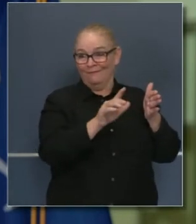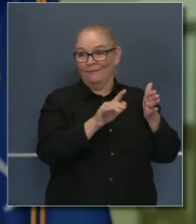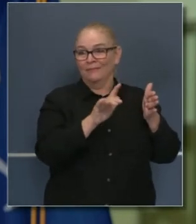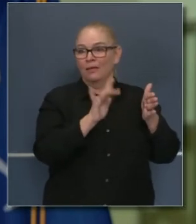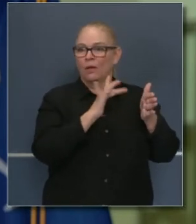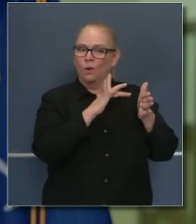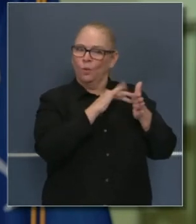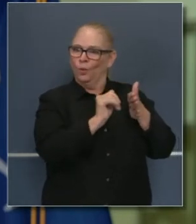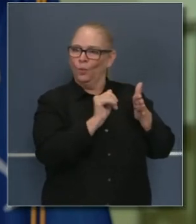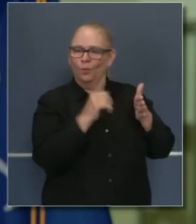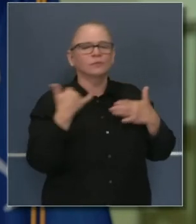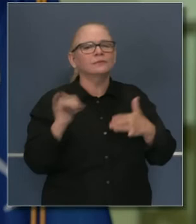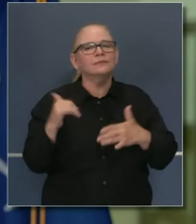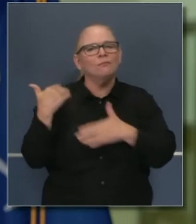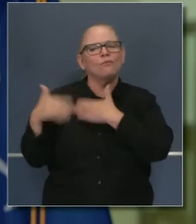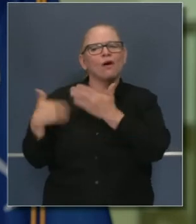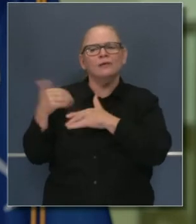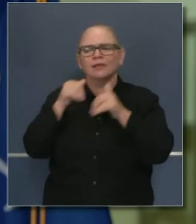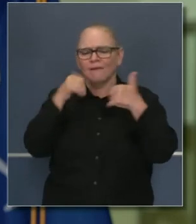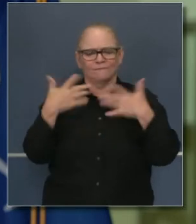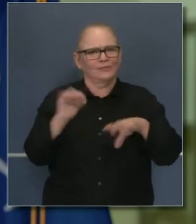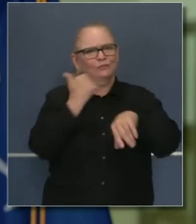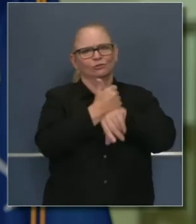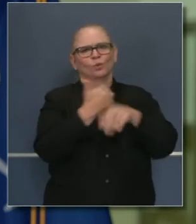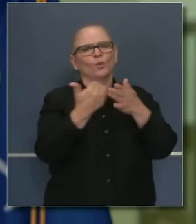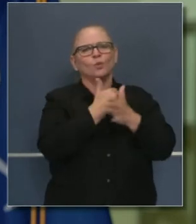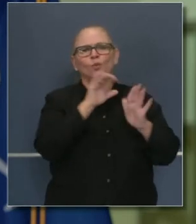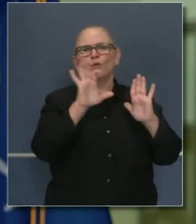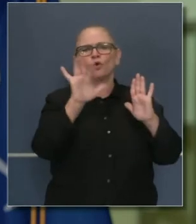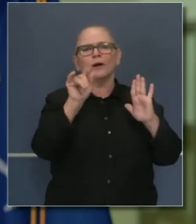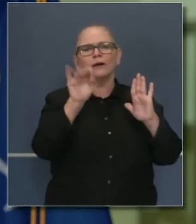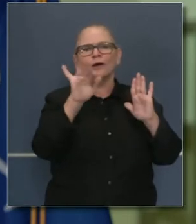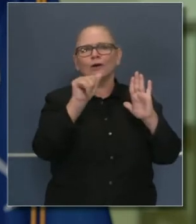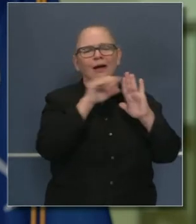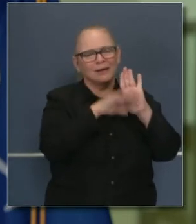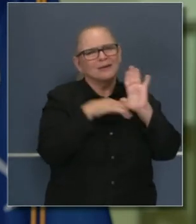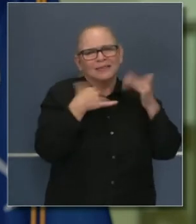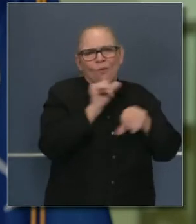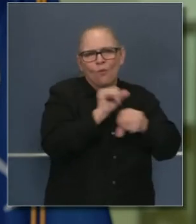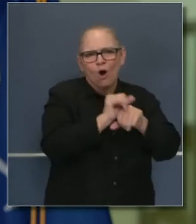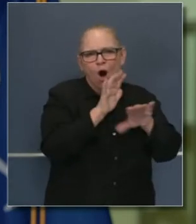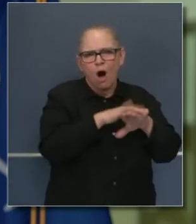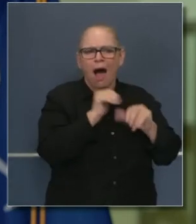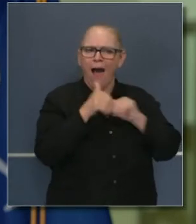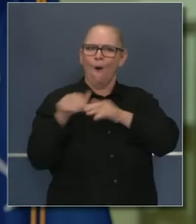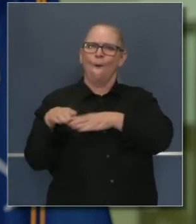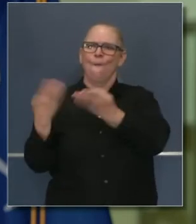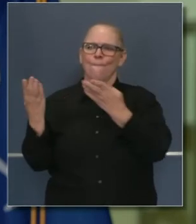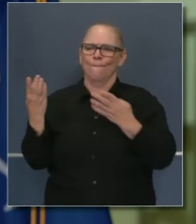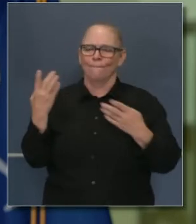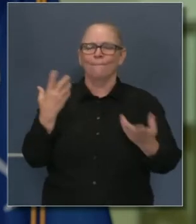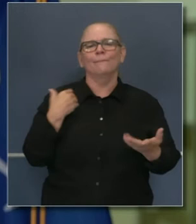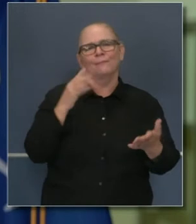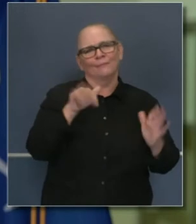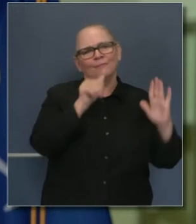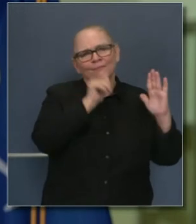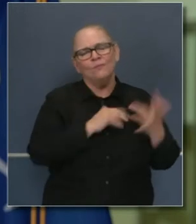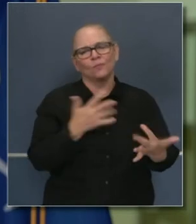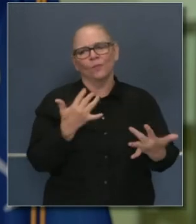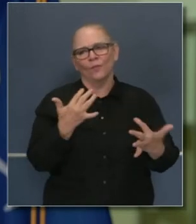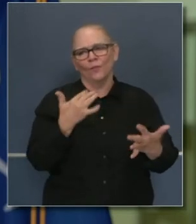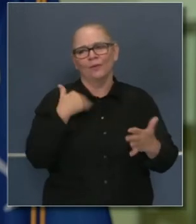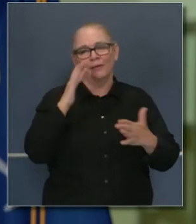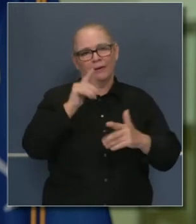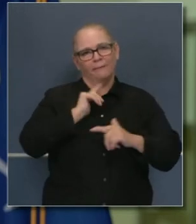destilar la esencia de todos